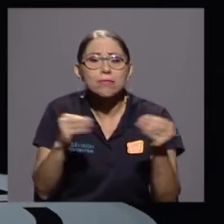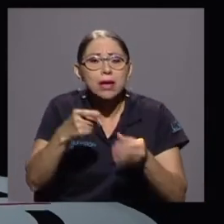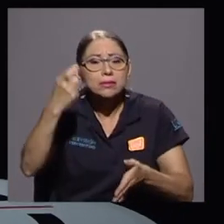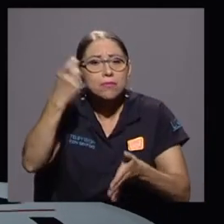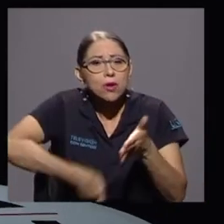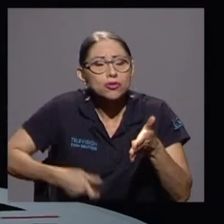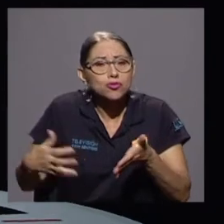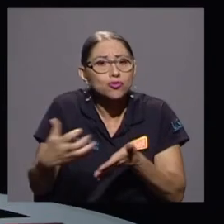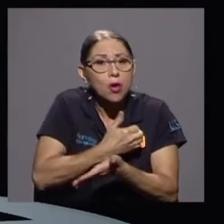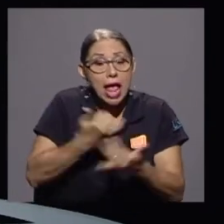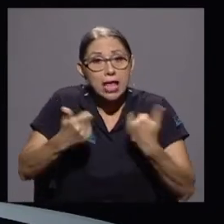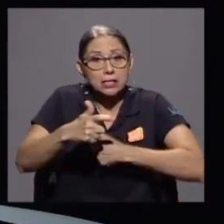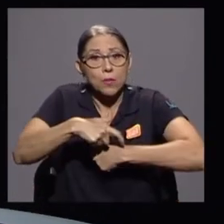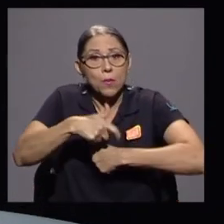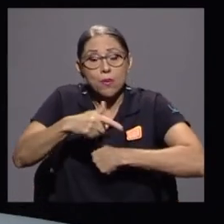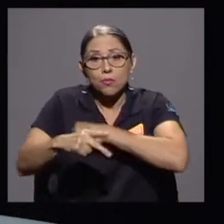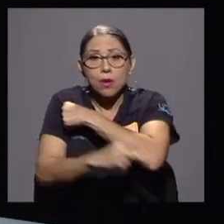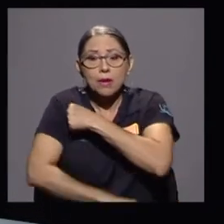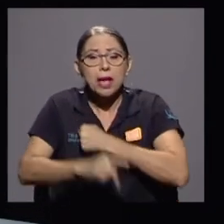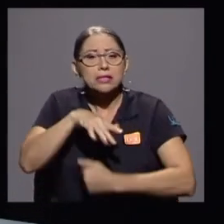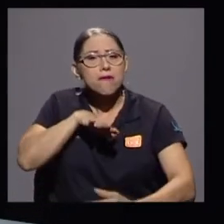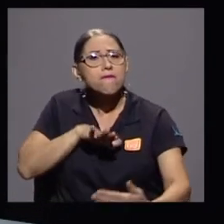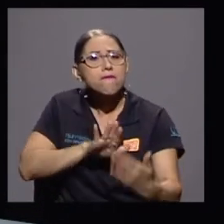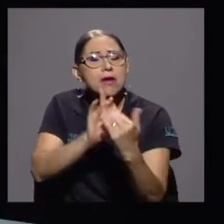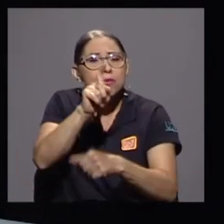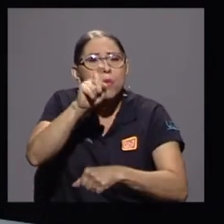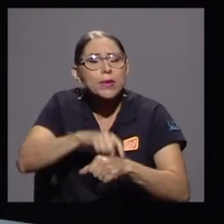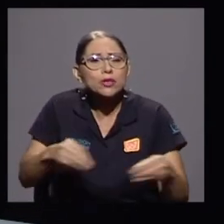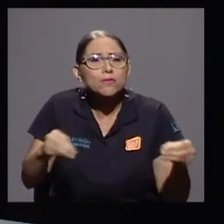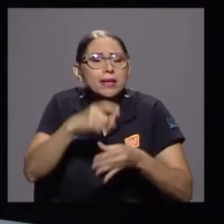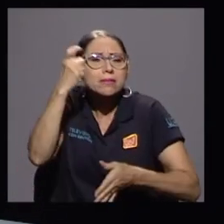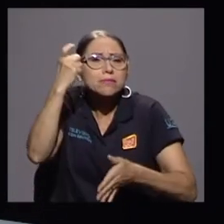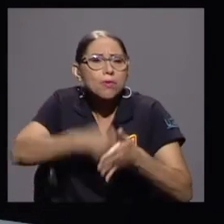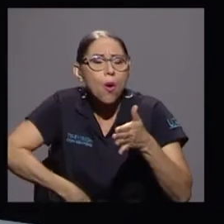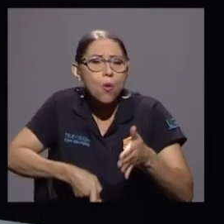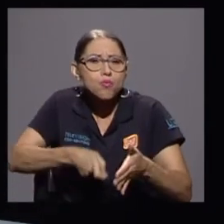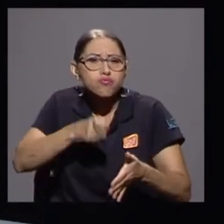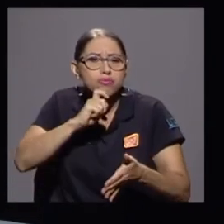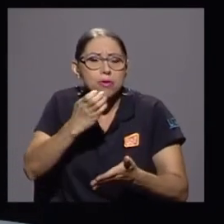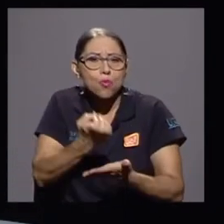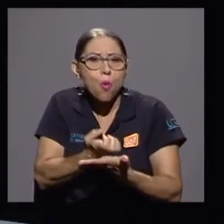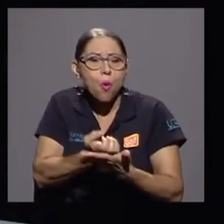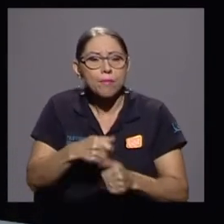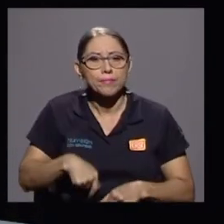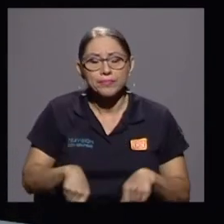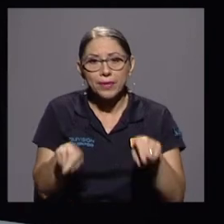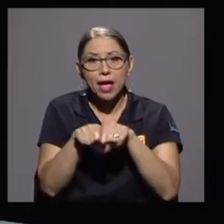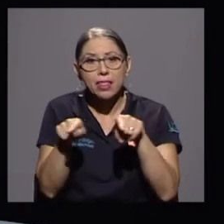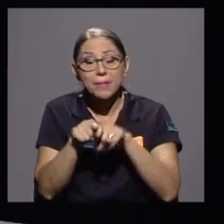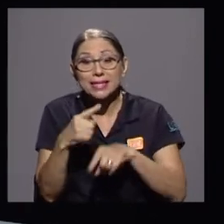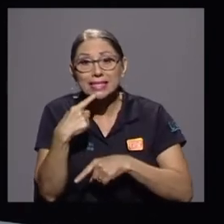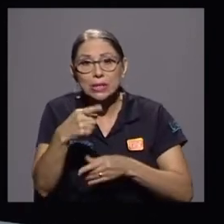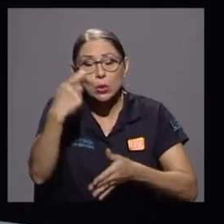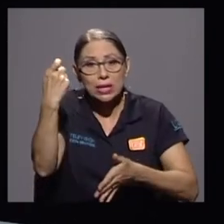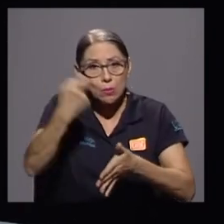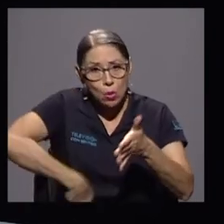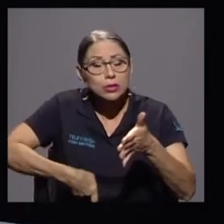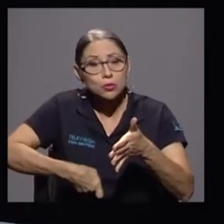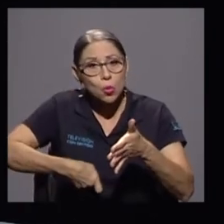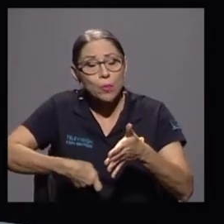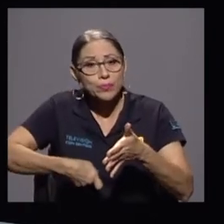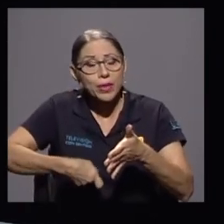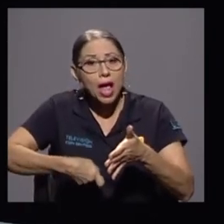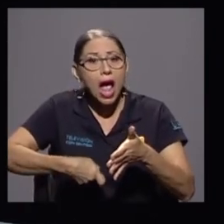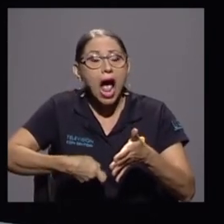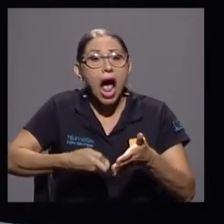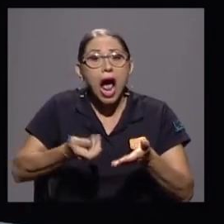el que el país afronta uno de los momentos más duros en su economía. Además nos dijo que el impuesto a